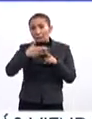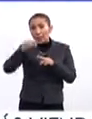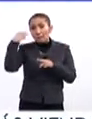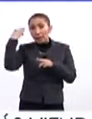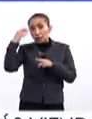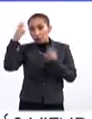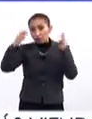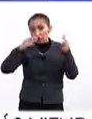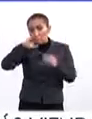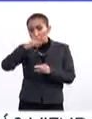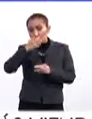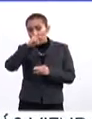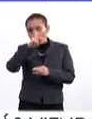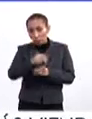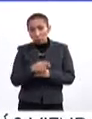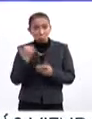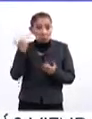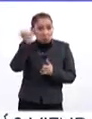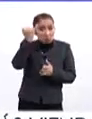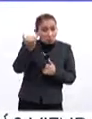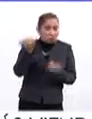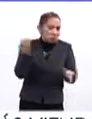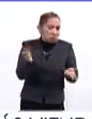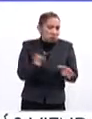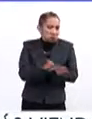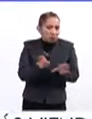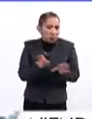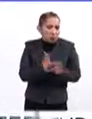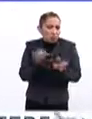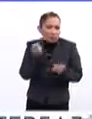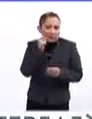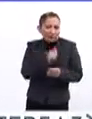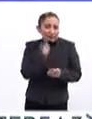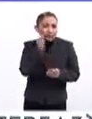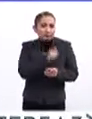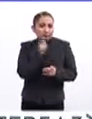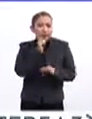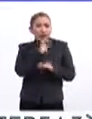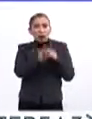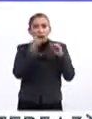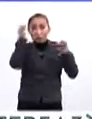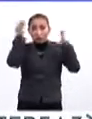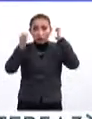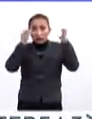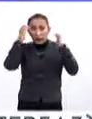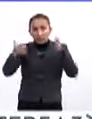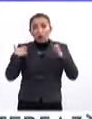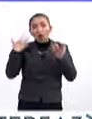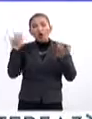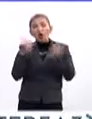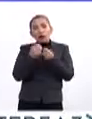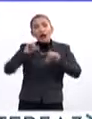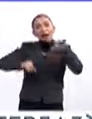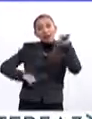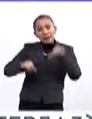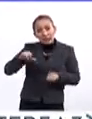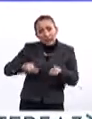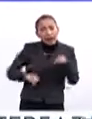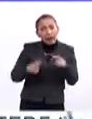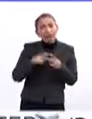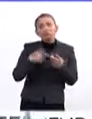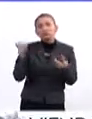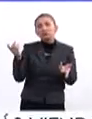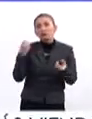marzo, ahí en el Museo del Chopo, y bueno, me imagino, como casi siempre, todas estas exposiciones van acompañadas de una serie de actividades,